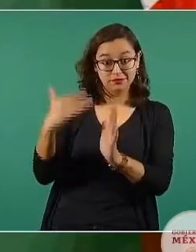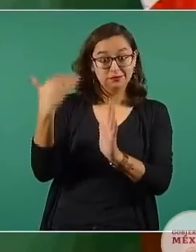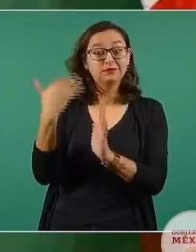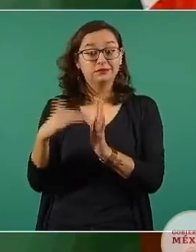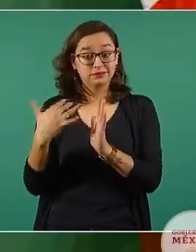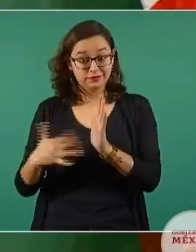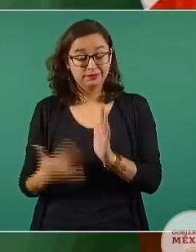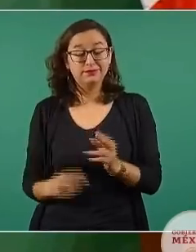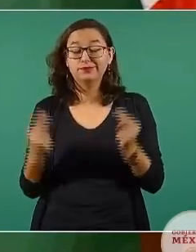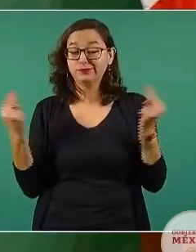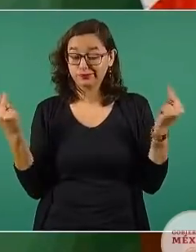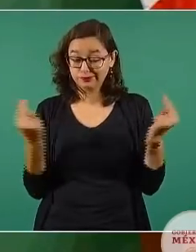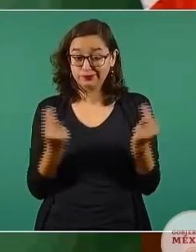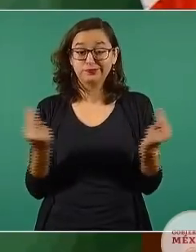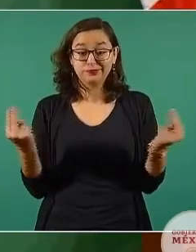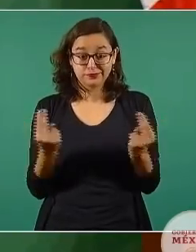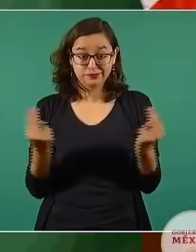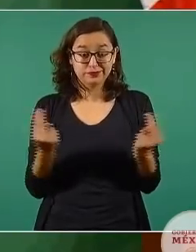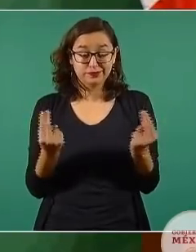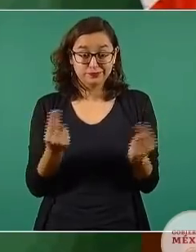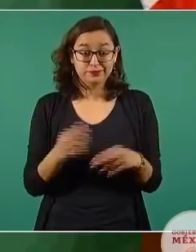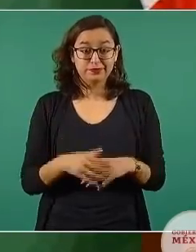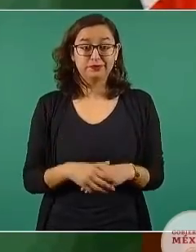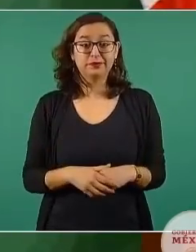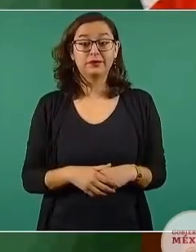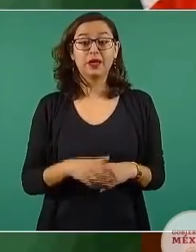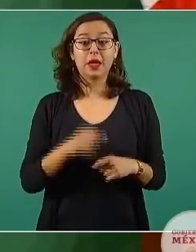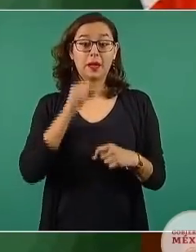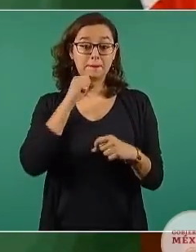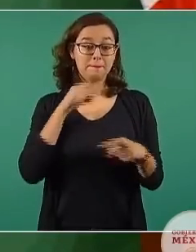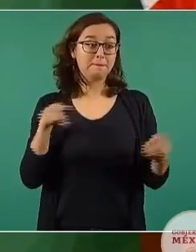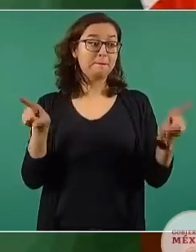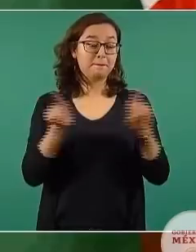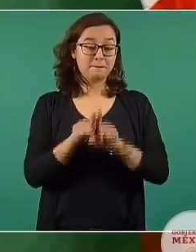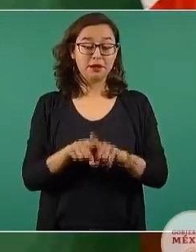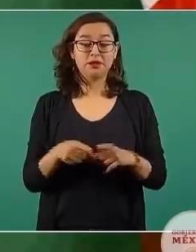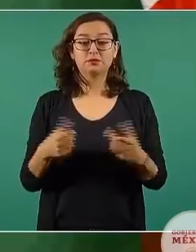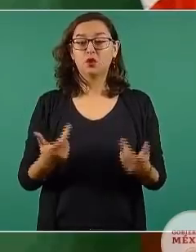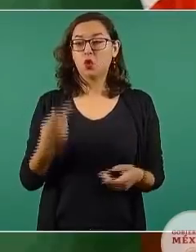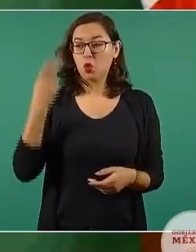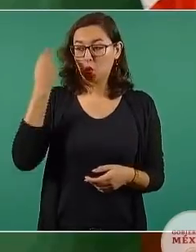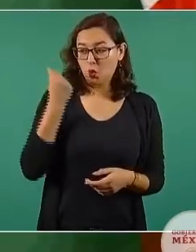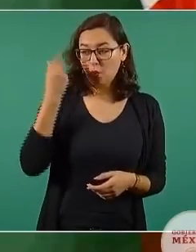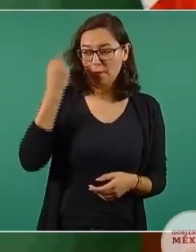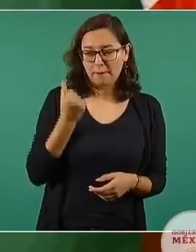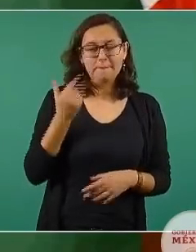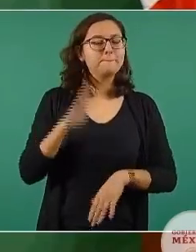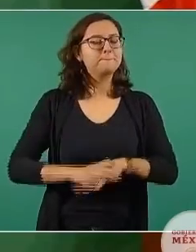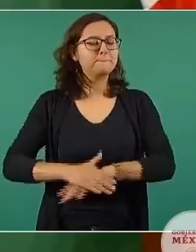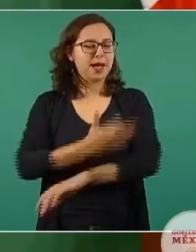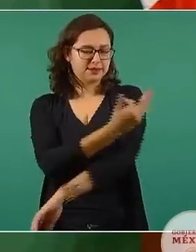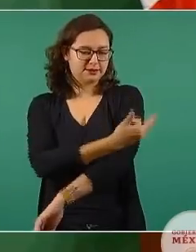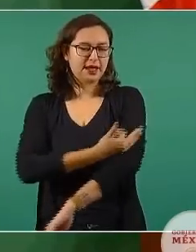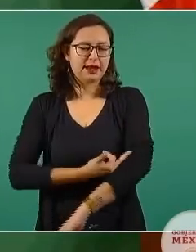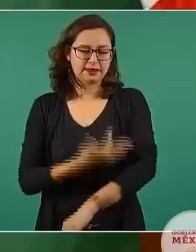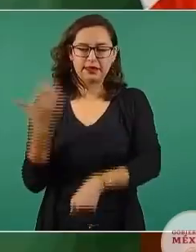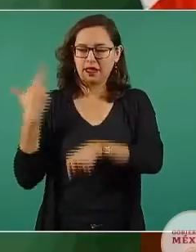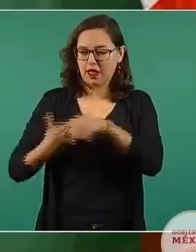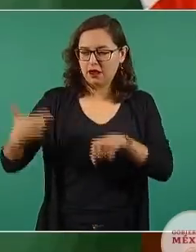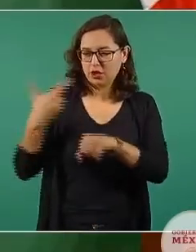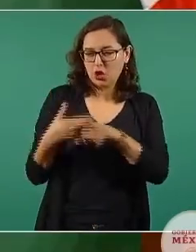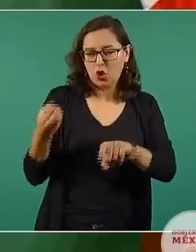otra parte va a ir a jubilados, les daremos más tarde un detalle de la distribución,